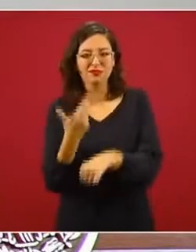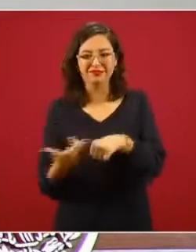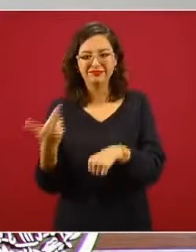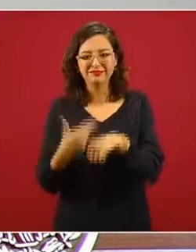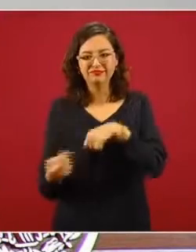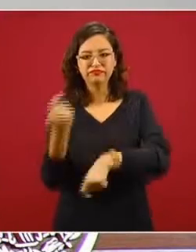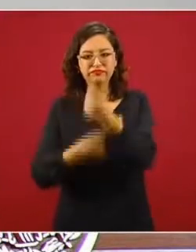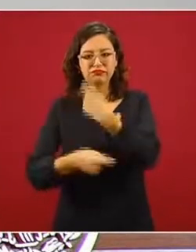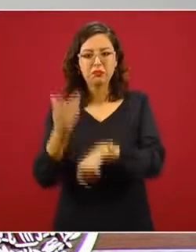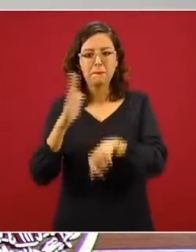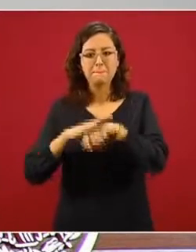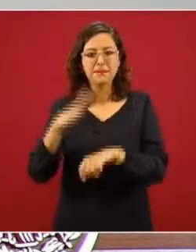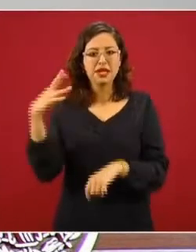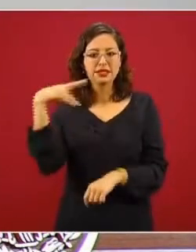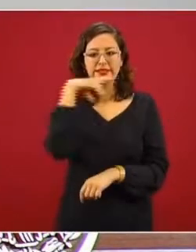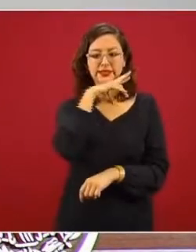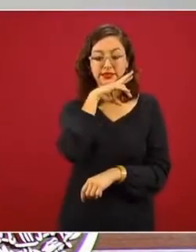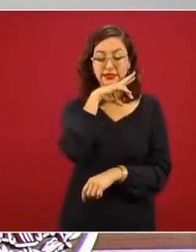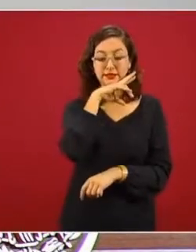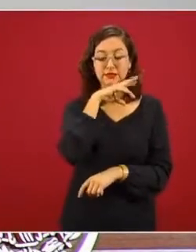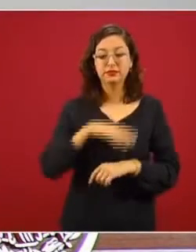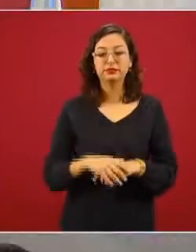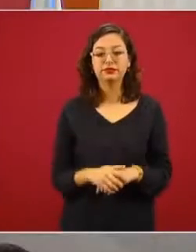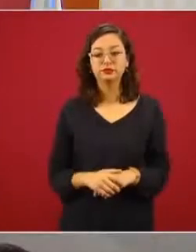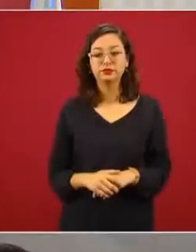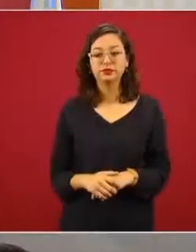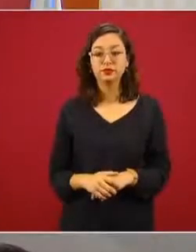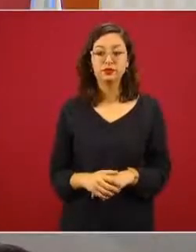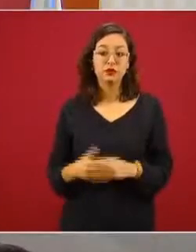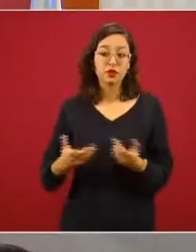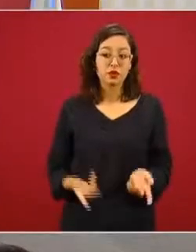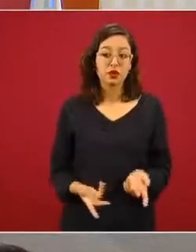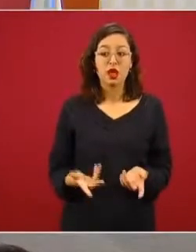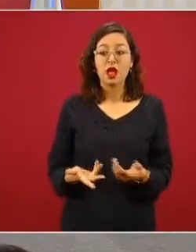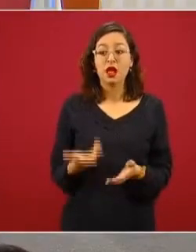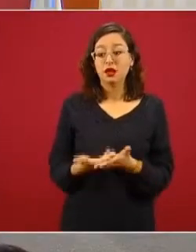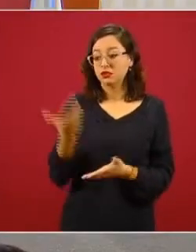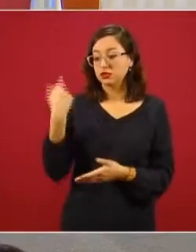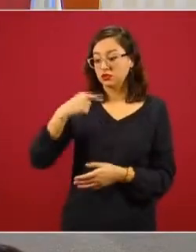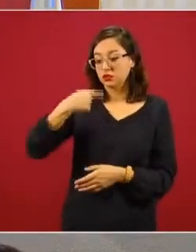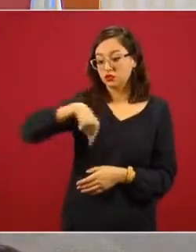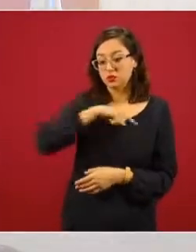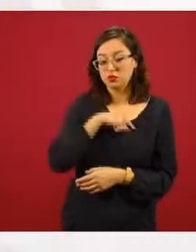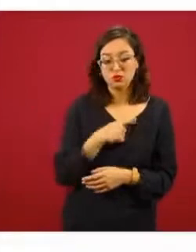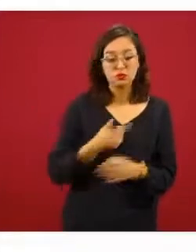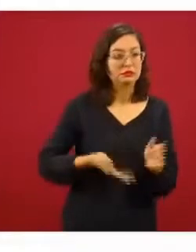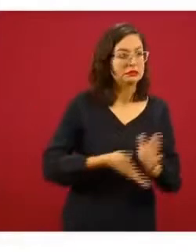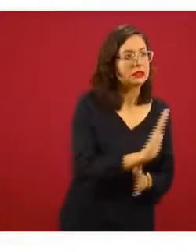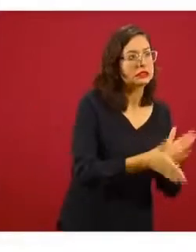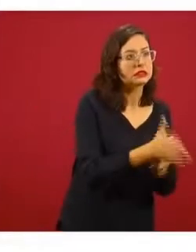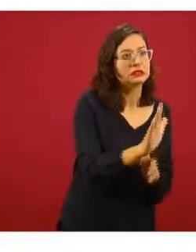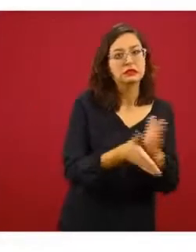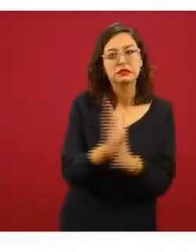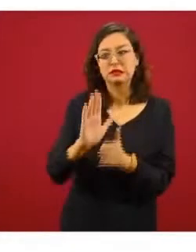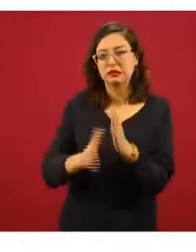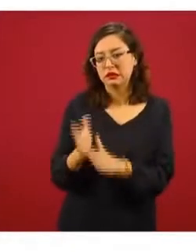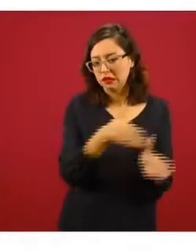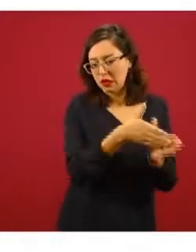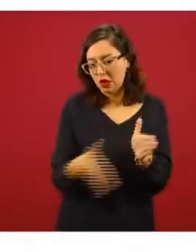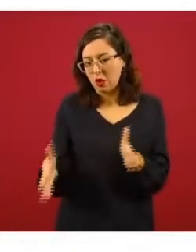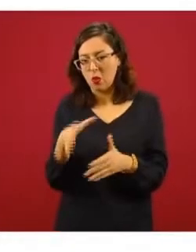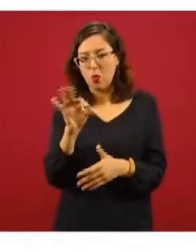de las becas. Como les decía, nuestro operativo duraba entre 45 y 60 días,